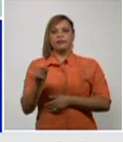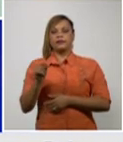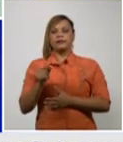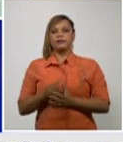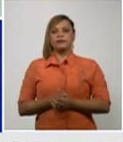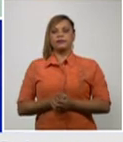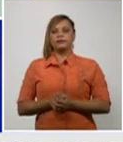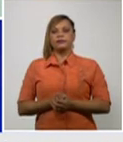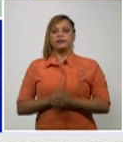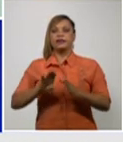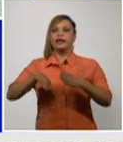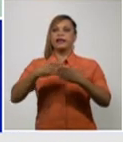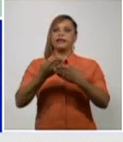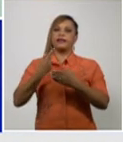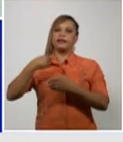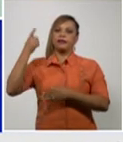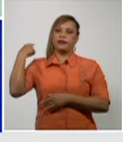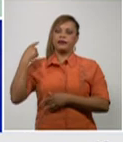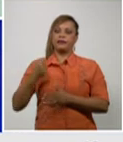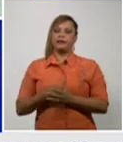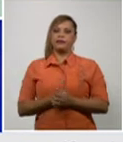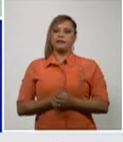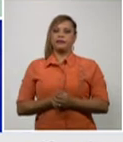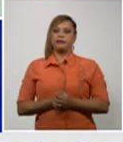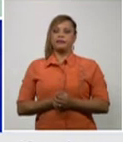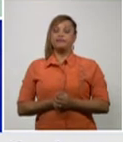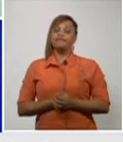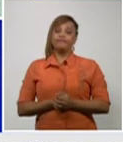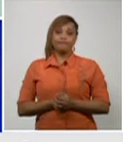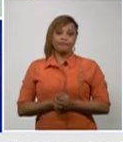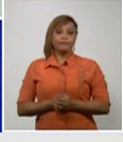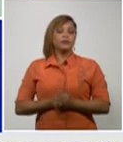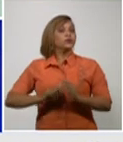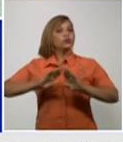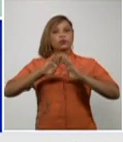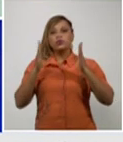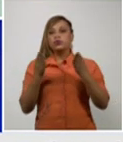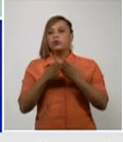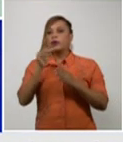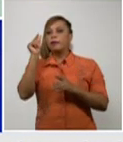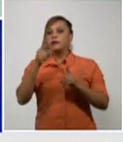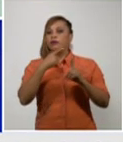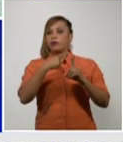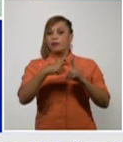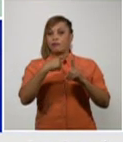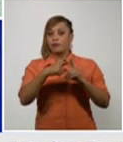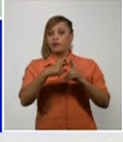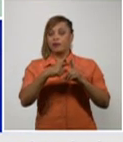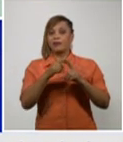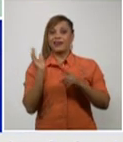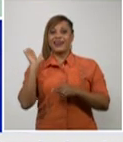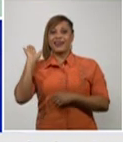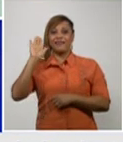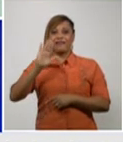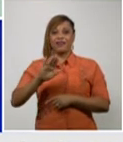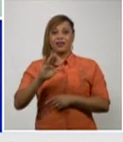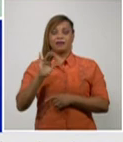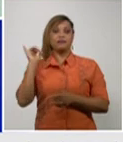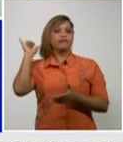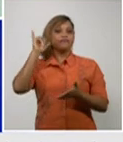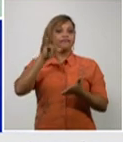en el día de ayer está claro que todos estos pacientes que se diagnostican importados La Liza son 4